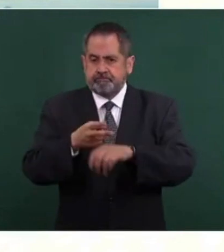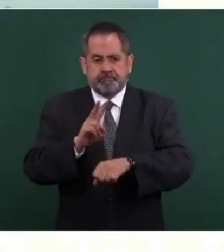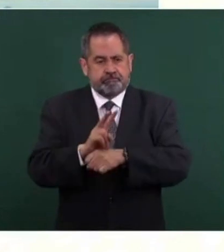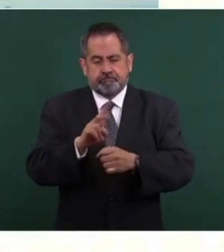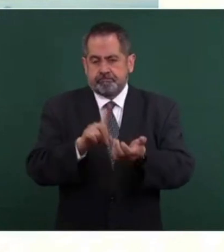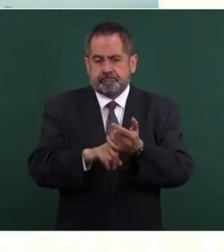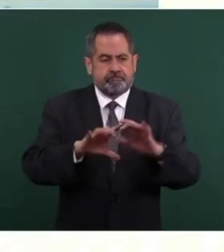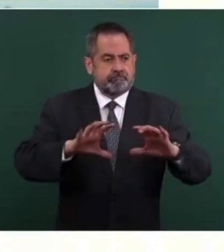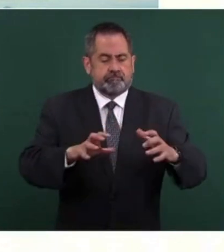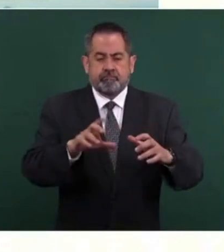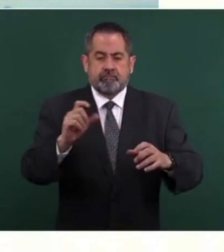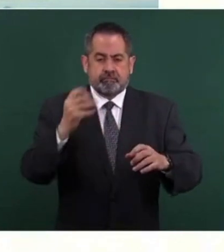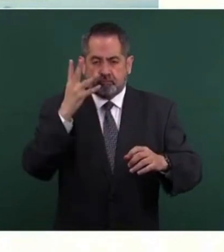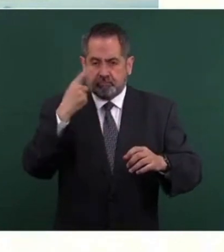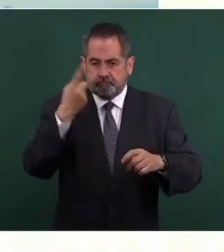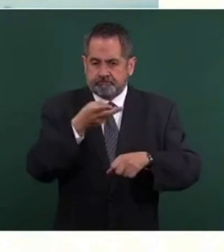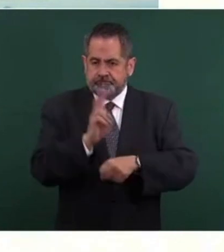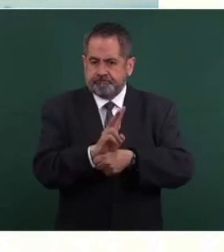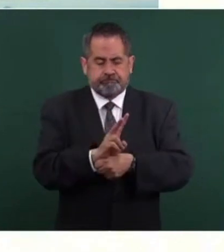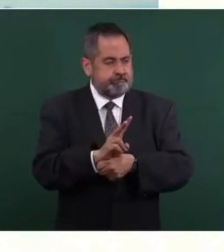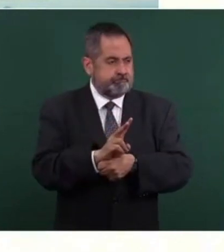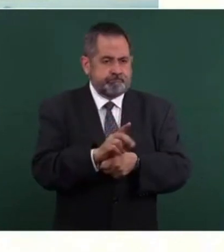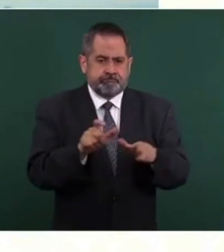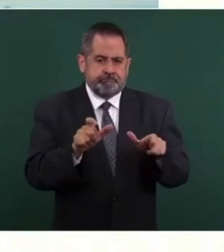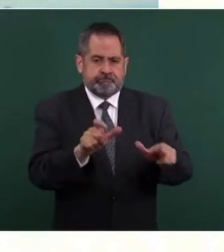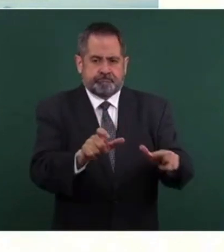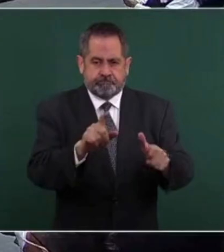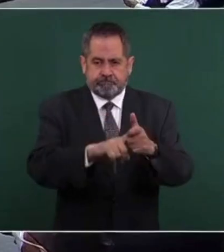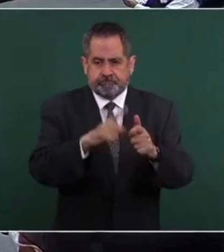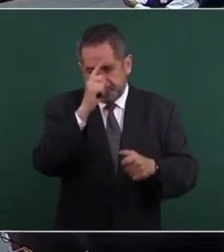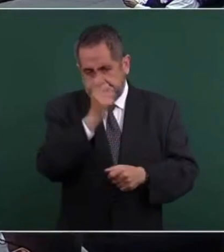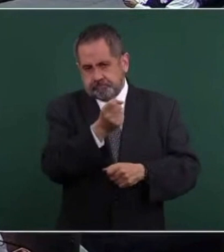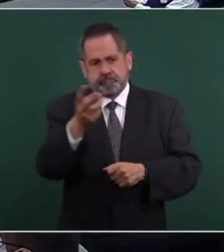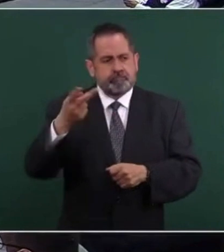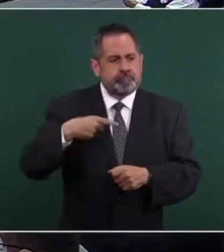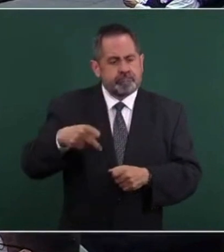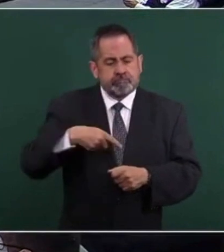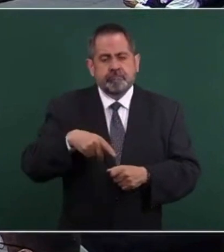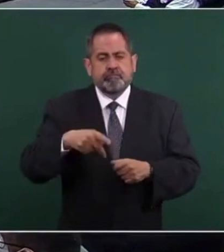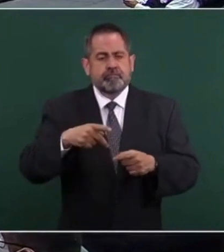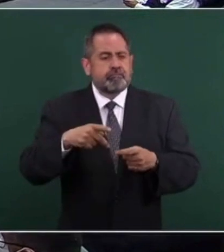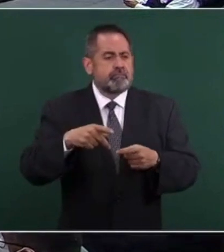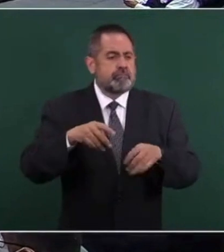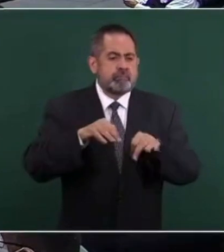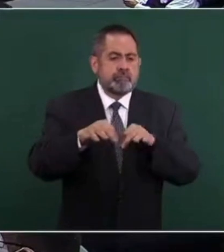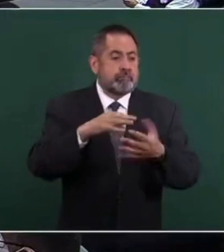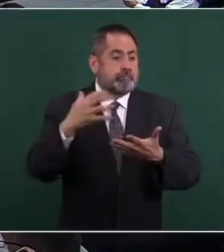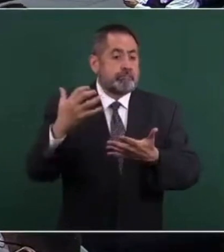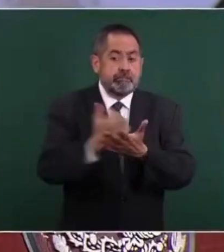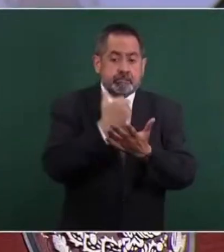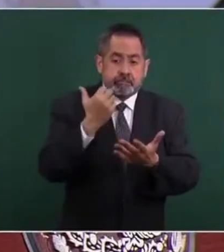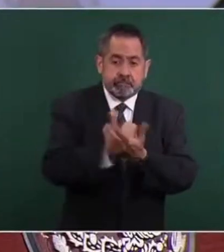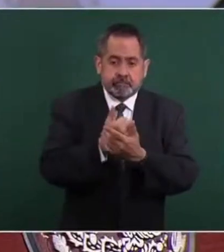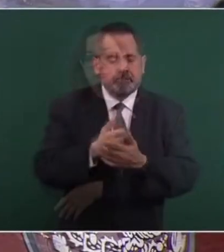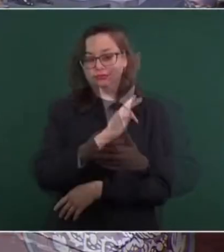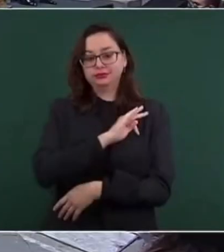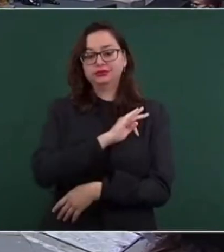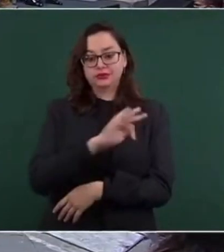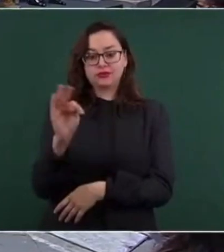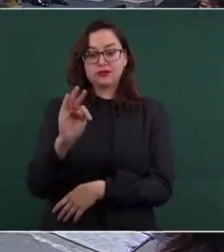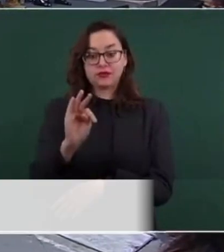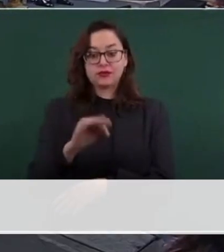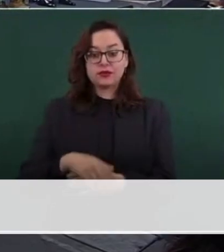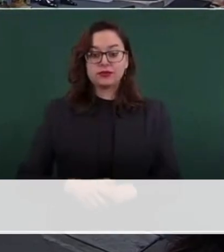las 24 horas del día para los ganadores que estén ahí, puedan ganar estos terrenos o la casa.